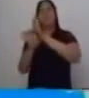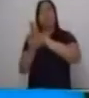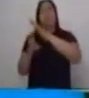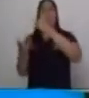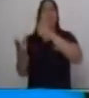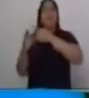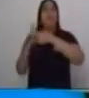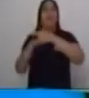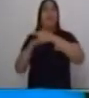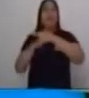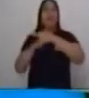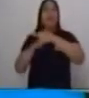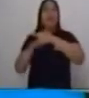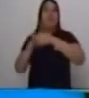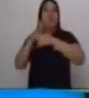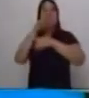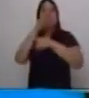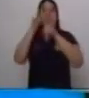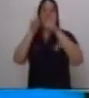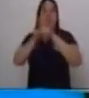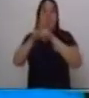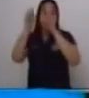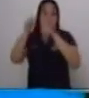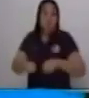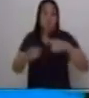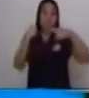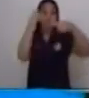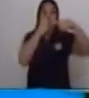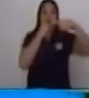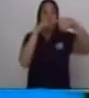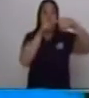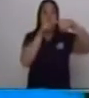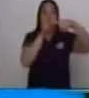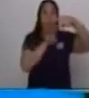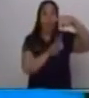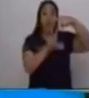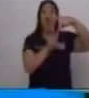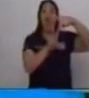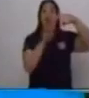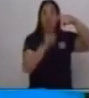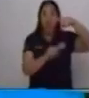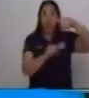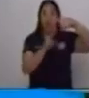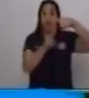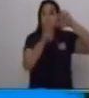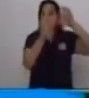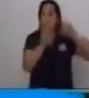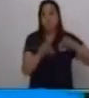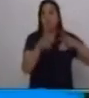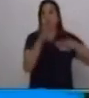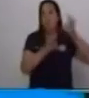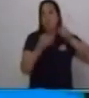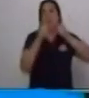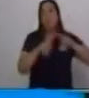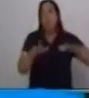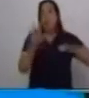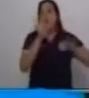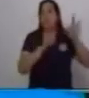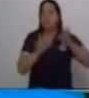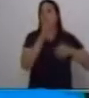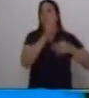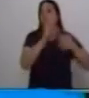que también tienen dos sustantivos. No siempre, pero pueden tener dos sustantivos. Veamos un ejemplo.